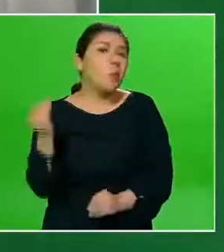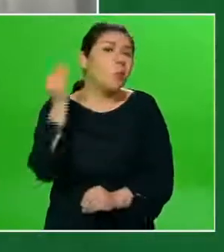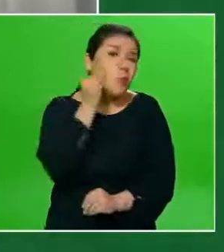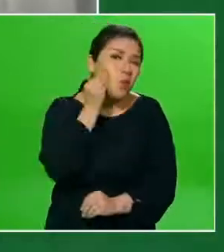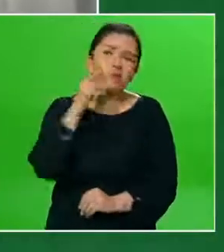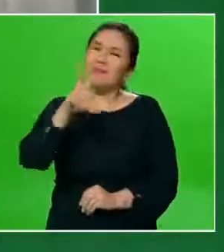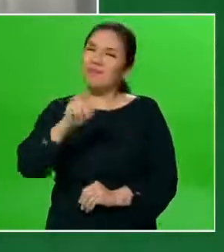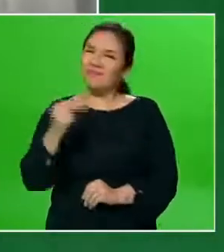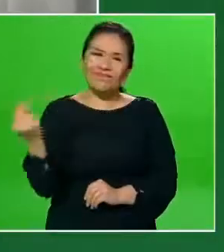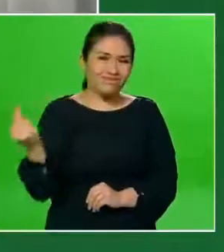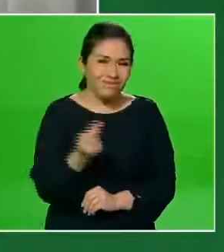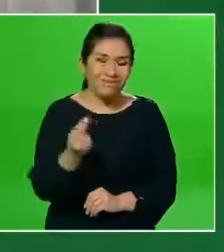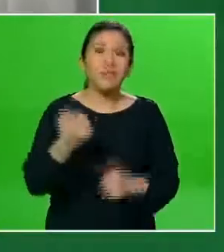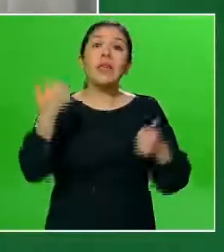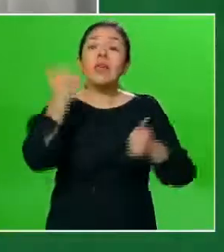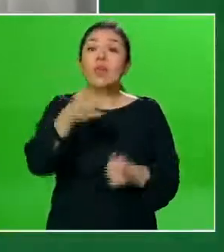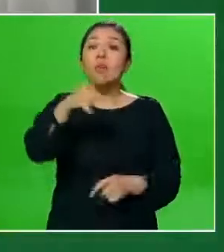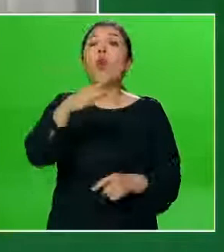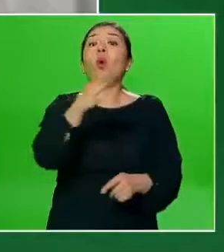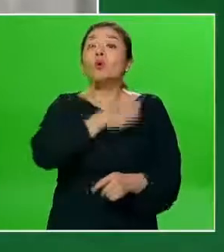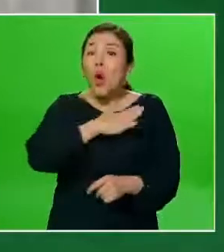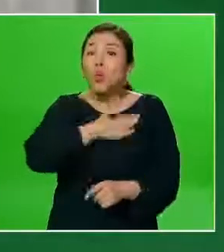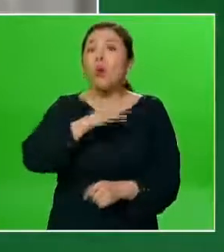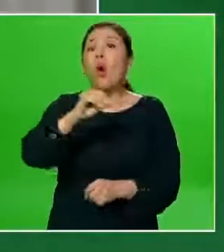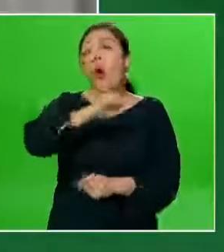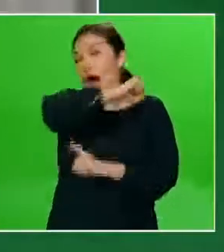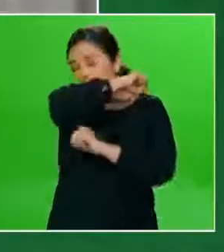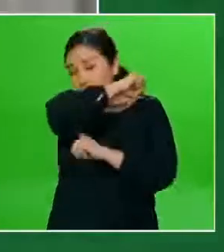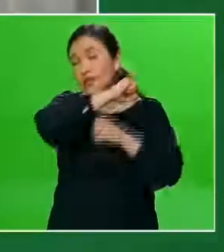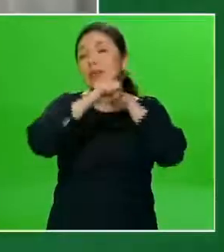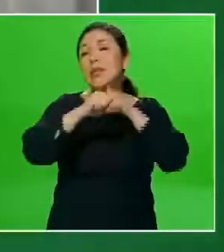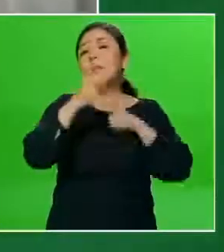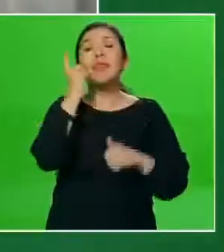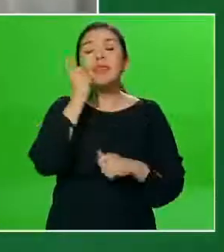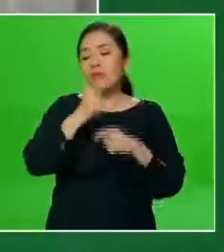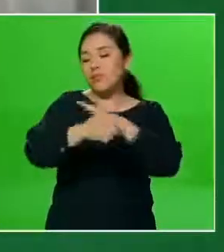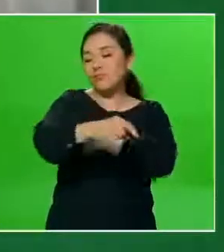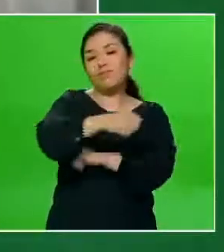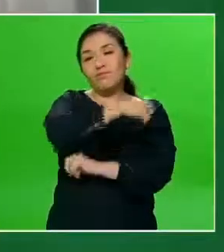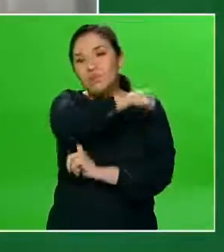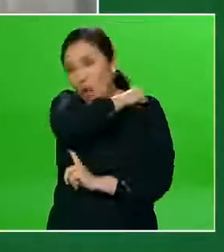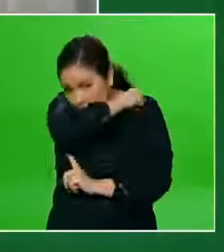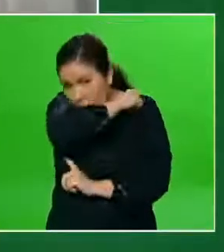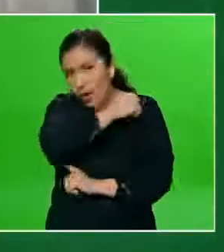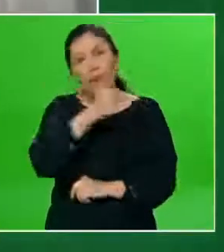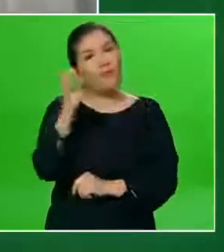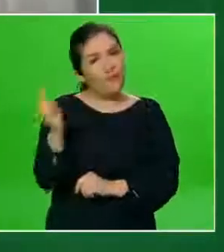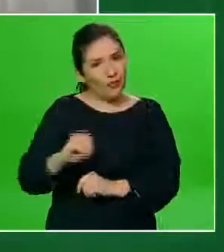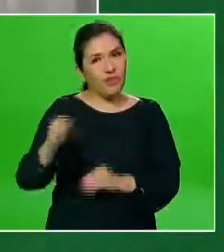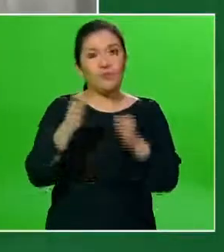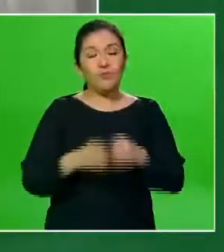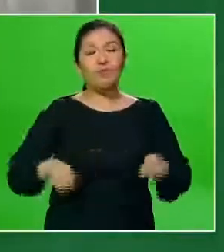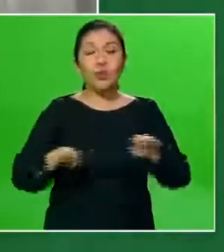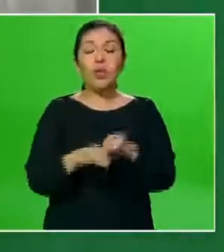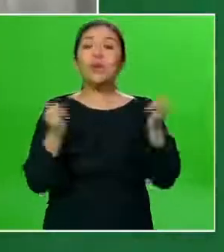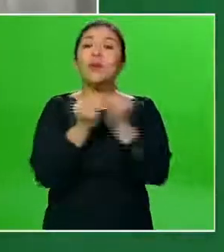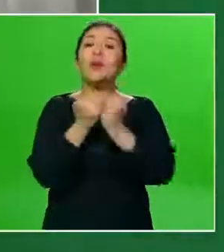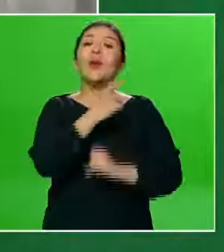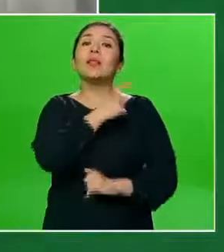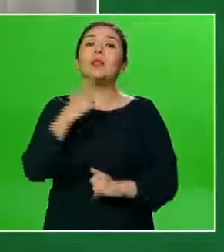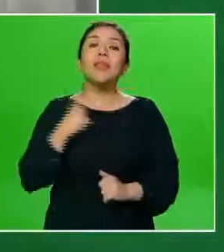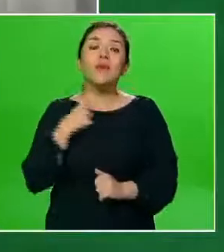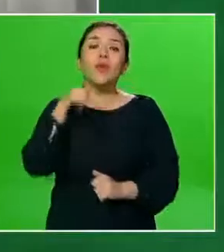utilizar el estornudo o tos de etiqueta con la cara interna del antebrazo. Y también pues recordar mantener